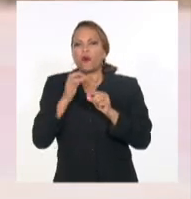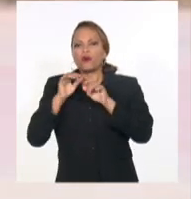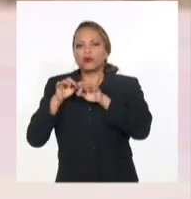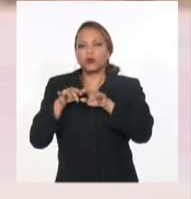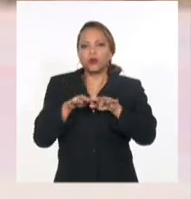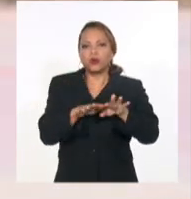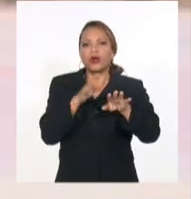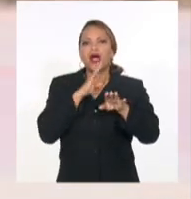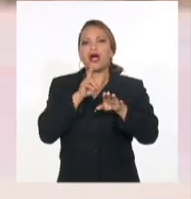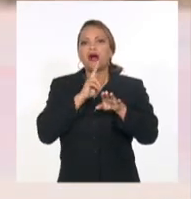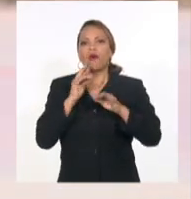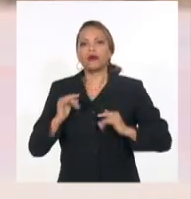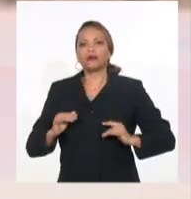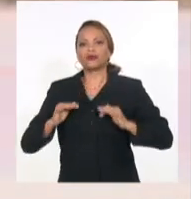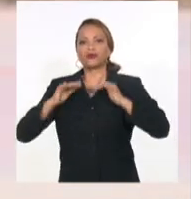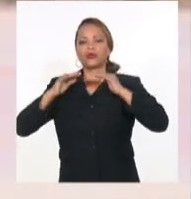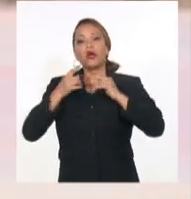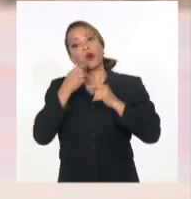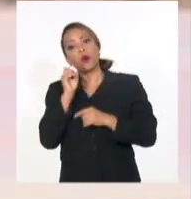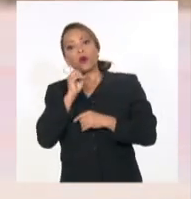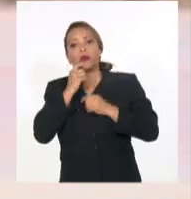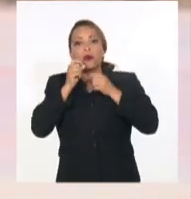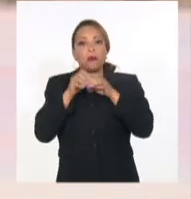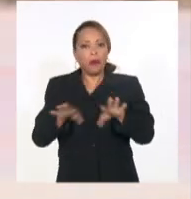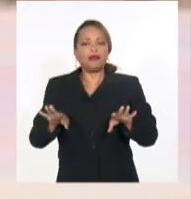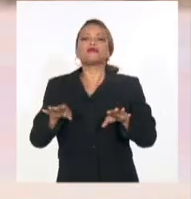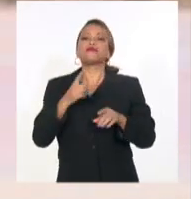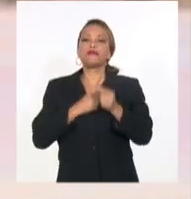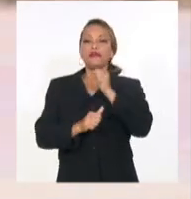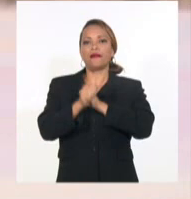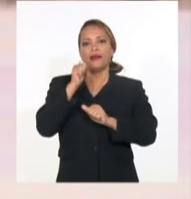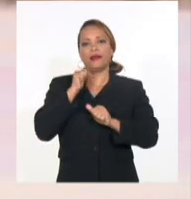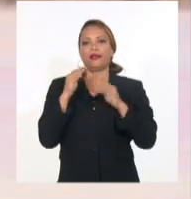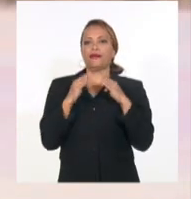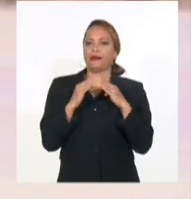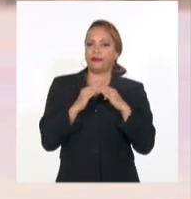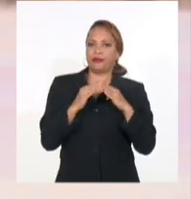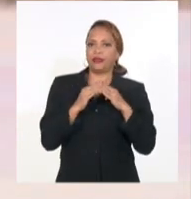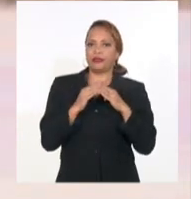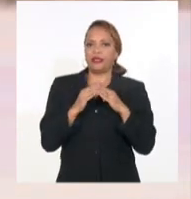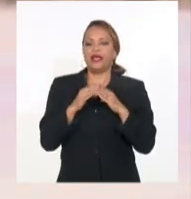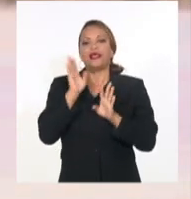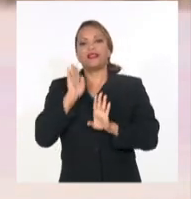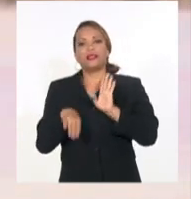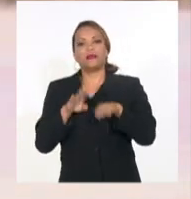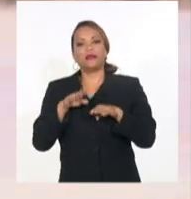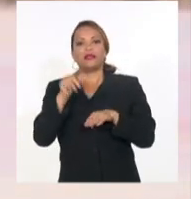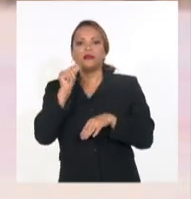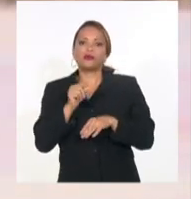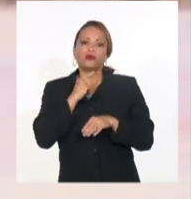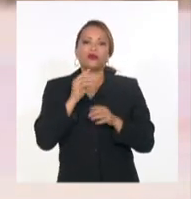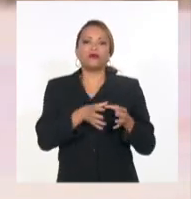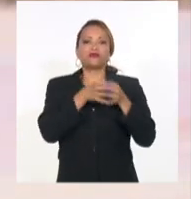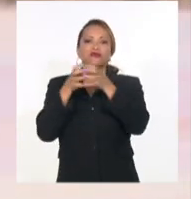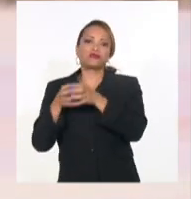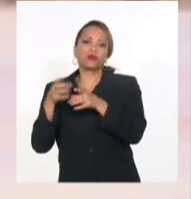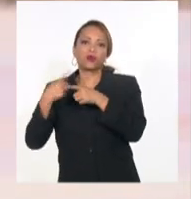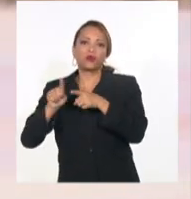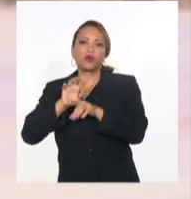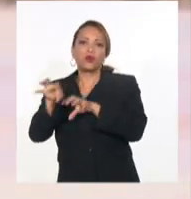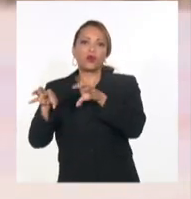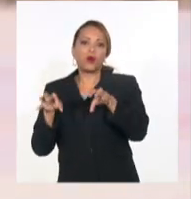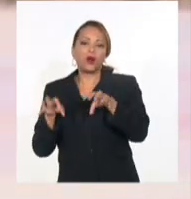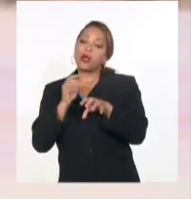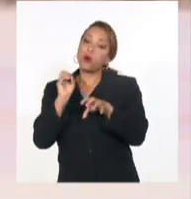o tienda a la normalidad, será en esa medida también dependerá el nivel de personas que seguiremos protegiendo o el